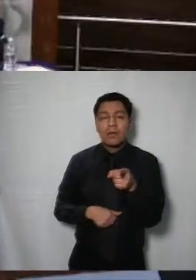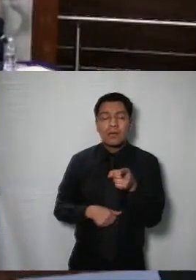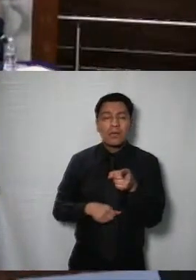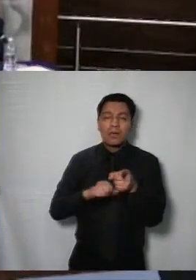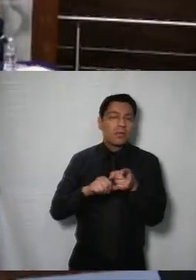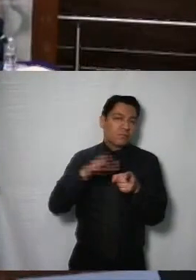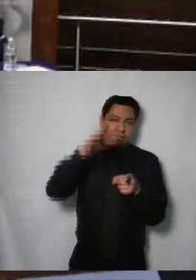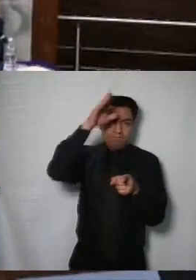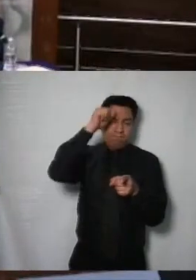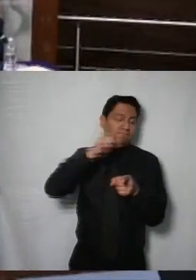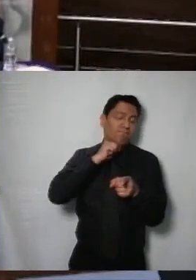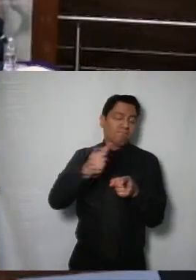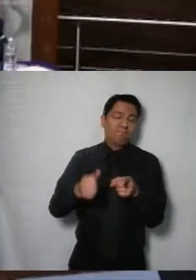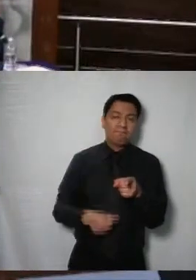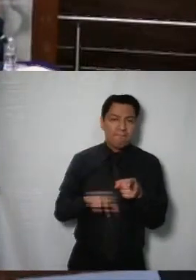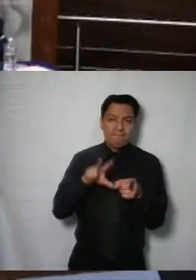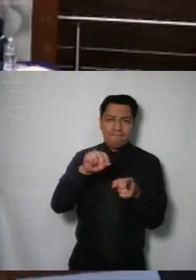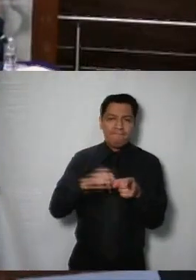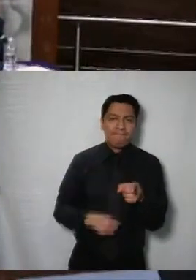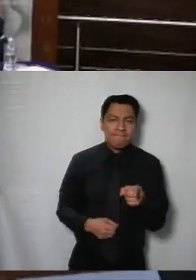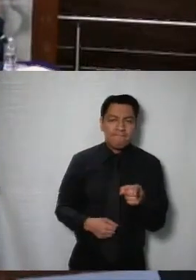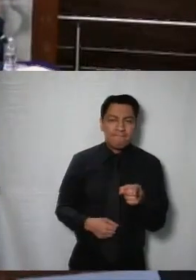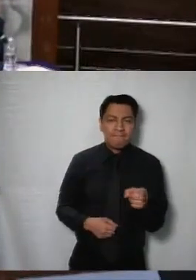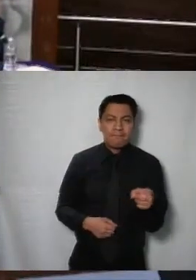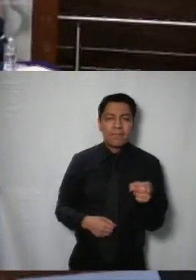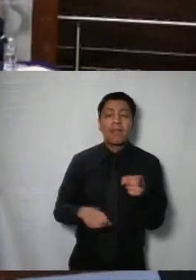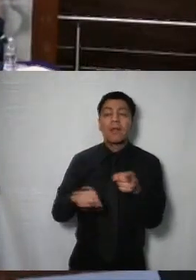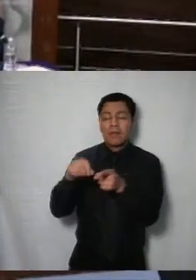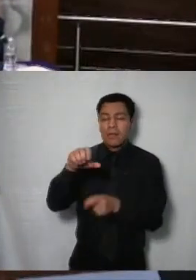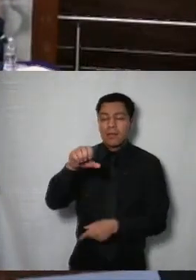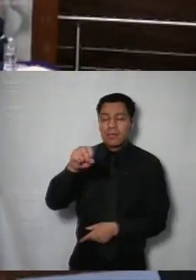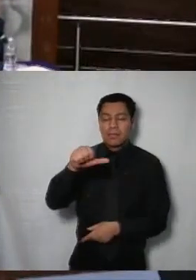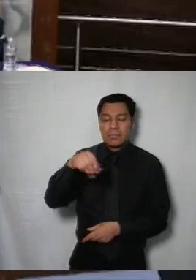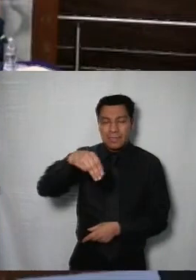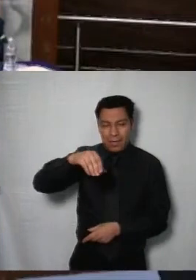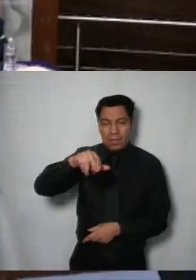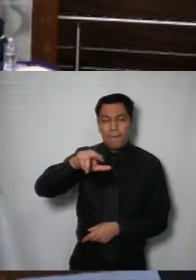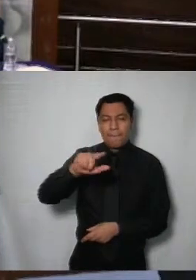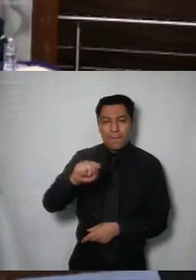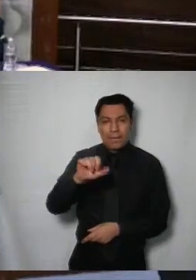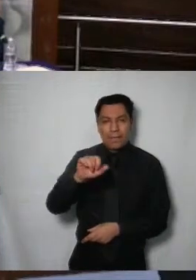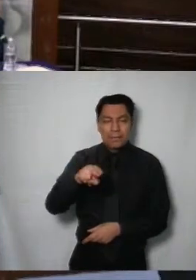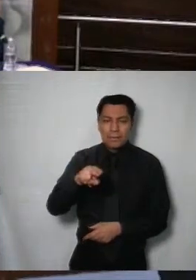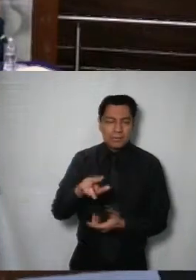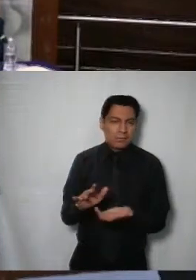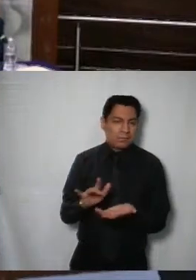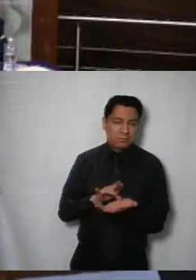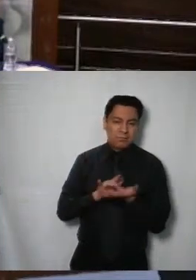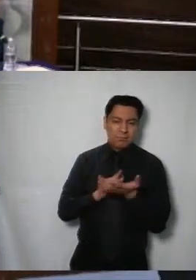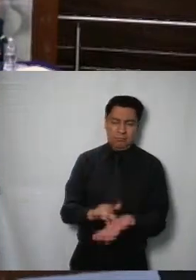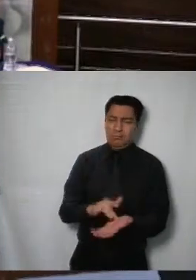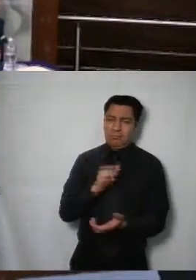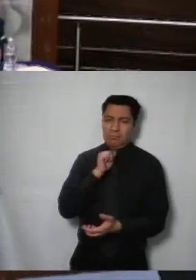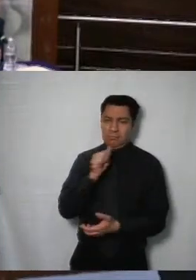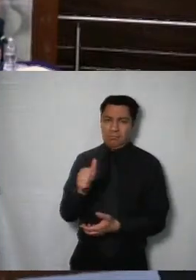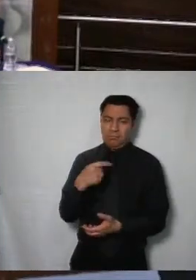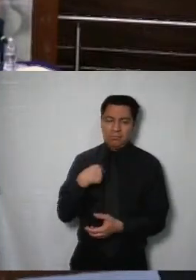en contra y presentaría voto particular comisionada San Martín en contra por considerar que es improcedente y con voto particular